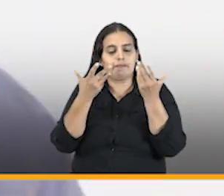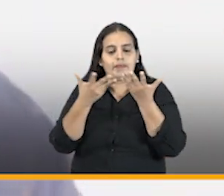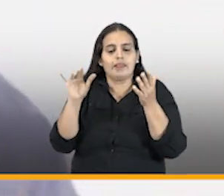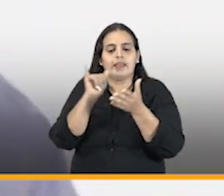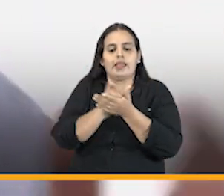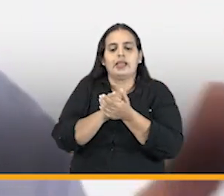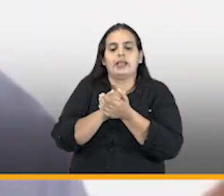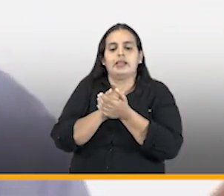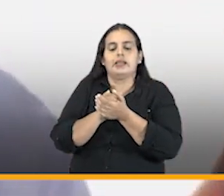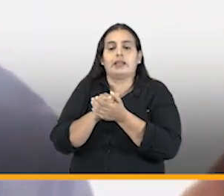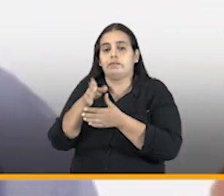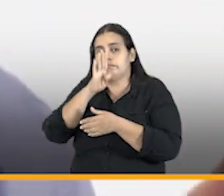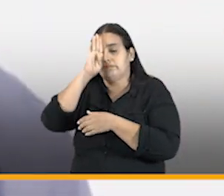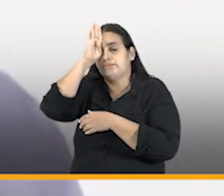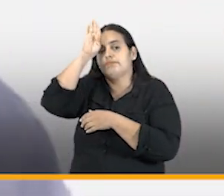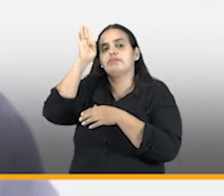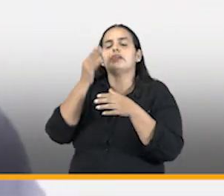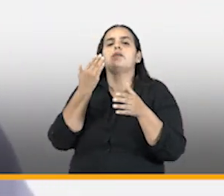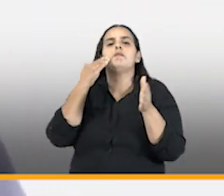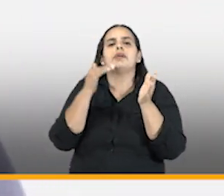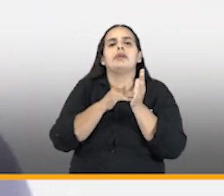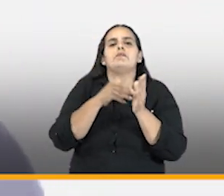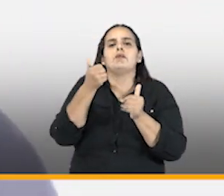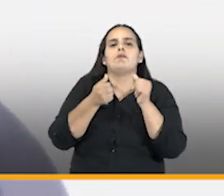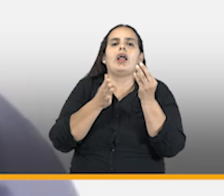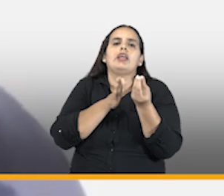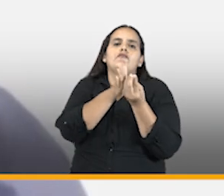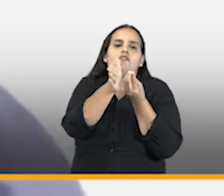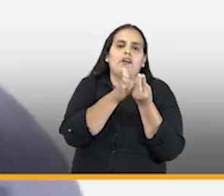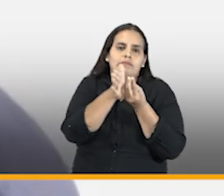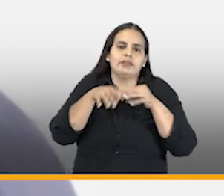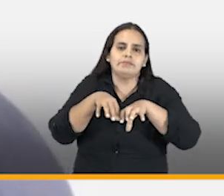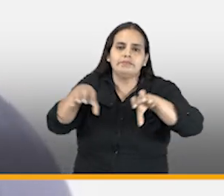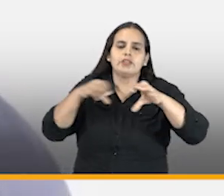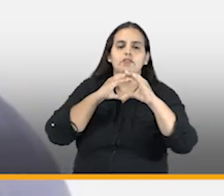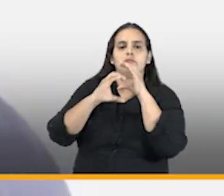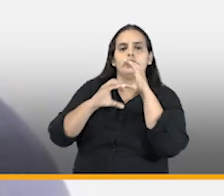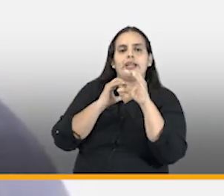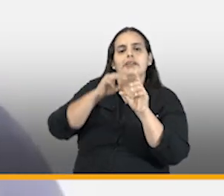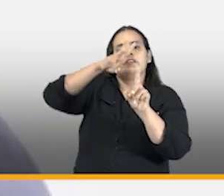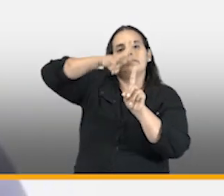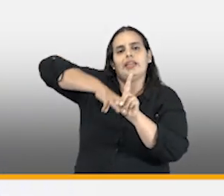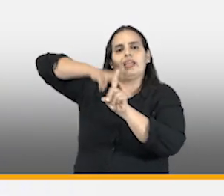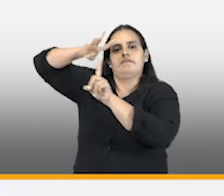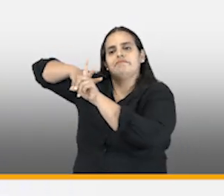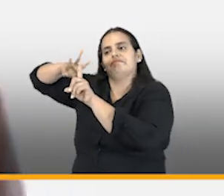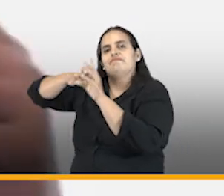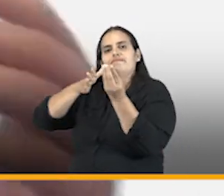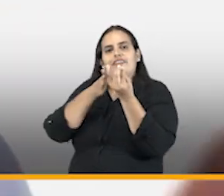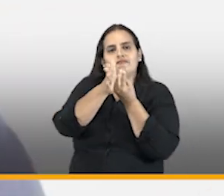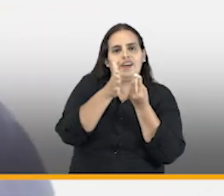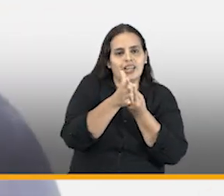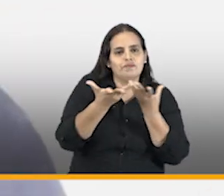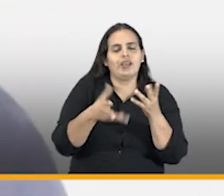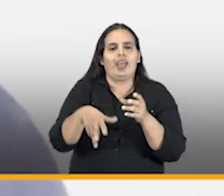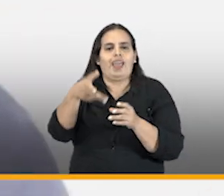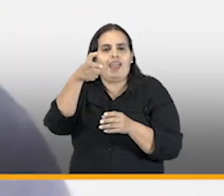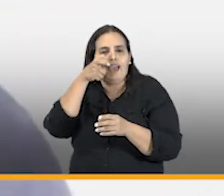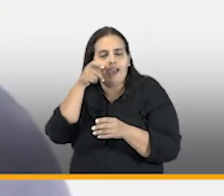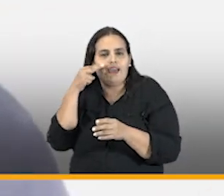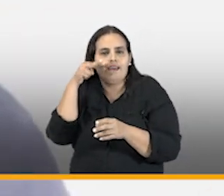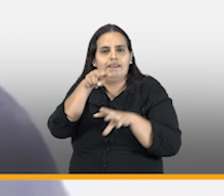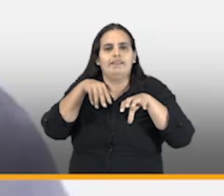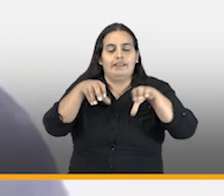canales tradicionales como por ejemplo los informes de gestión la publicación trimestral de los informes de gestión la audiencia